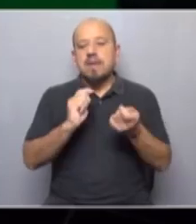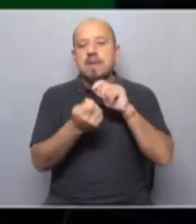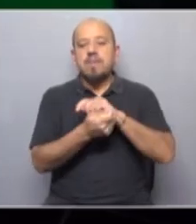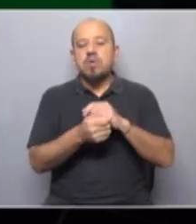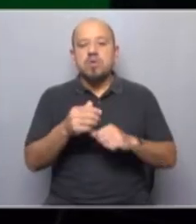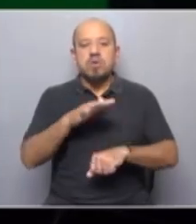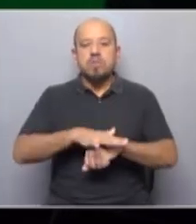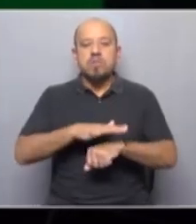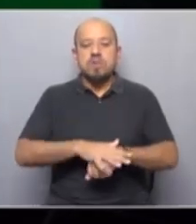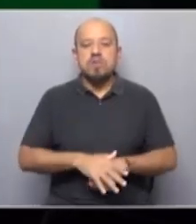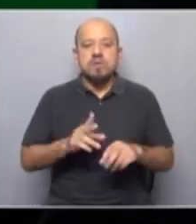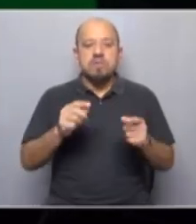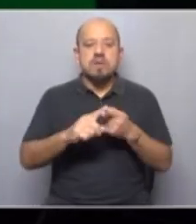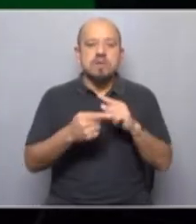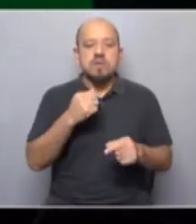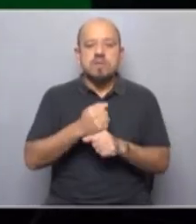época que viven las relaciones laborales.